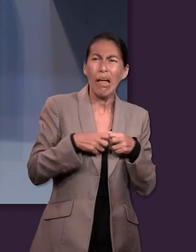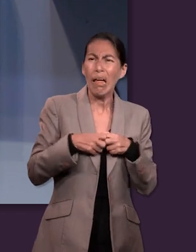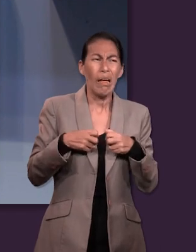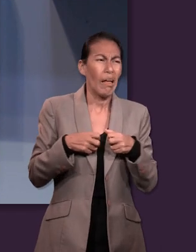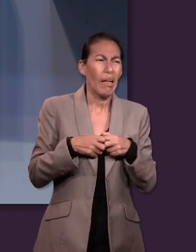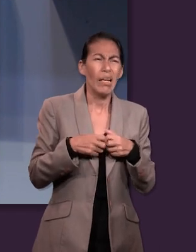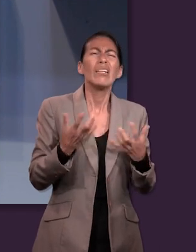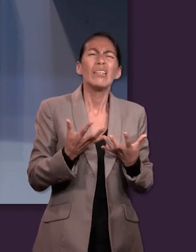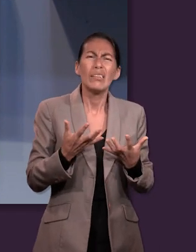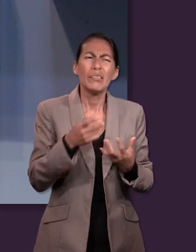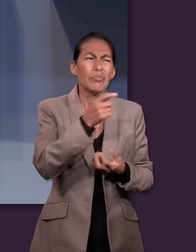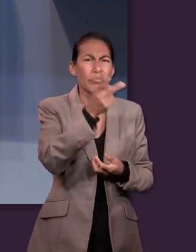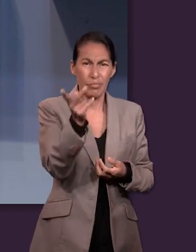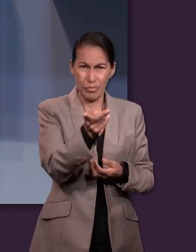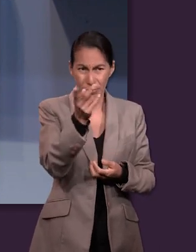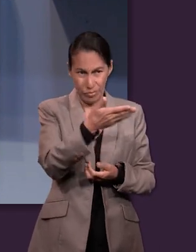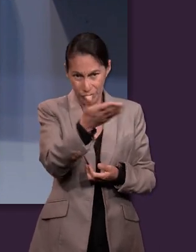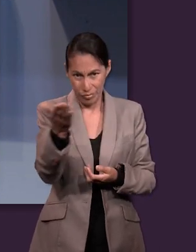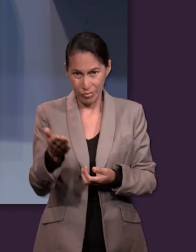para desestresarte normalmente?